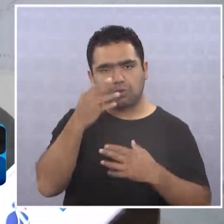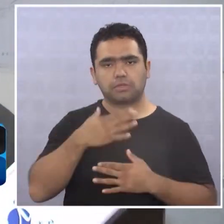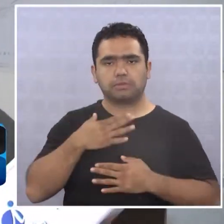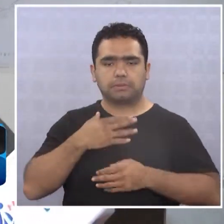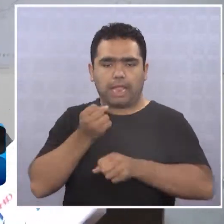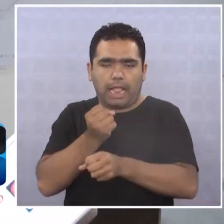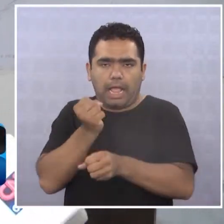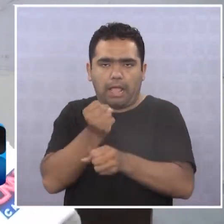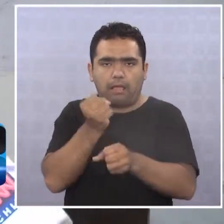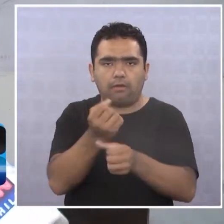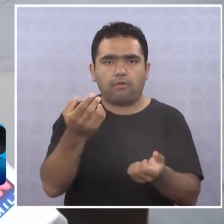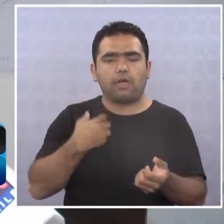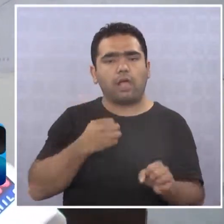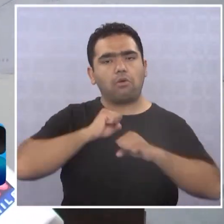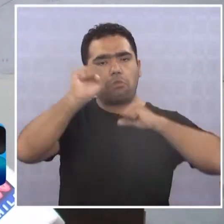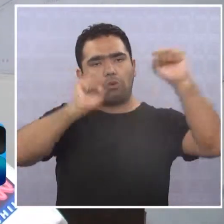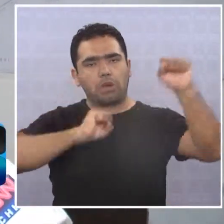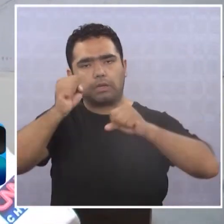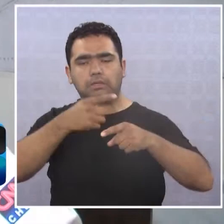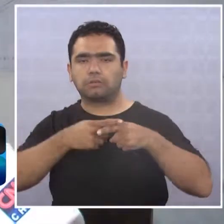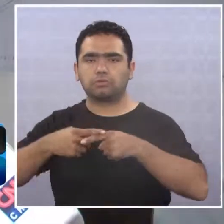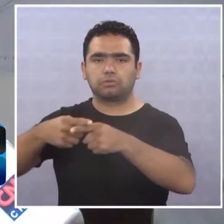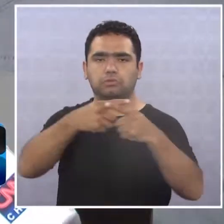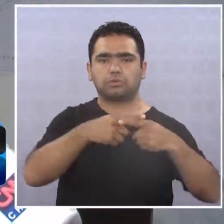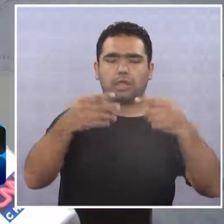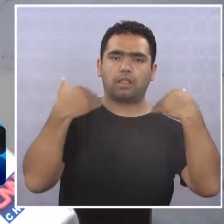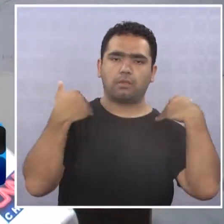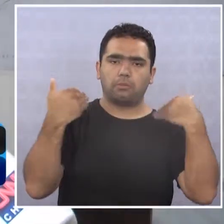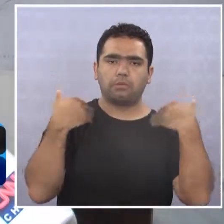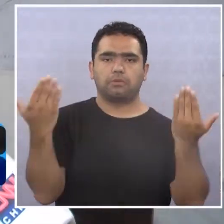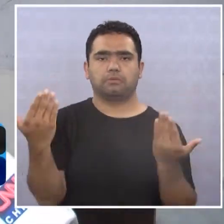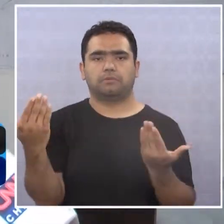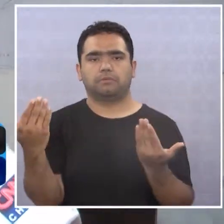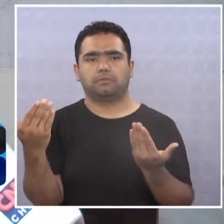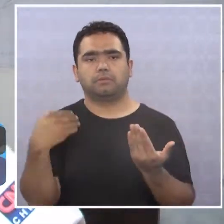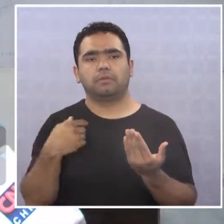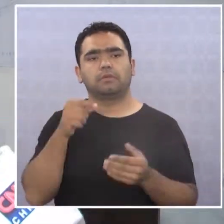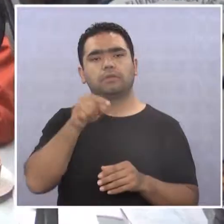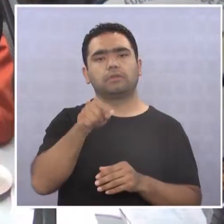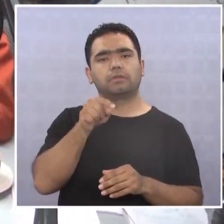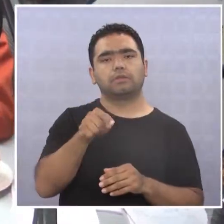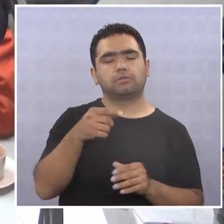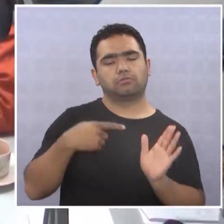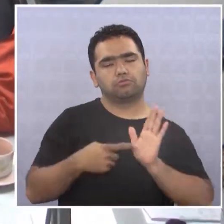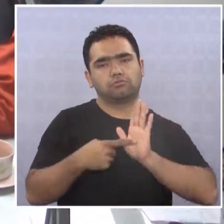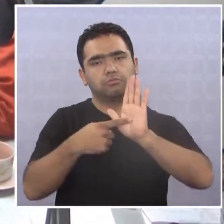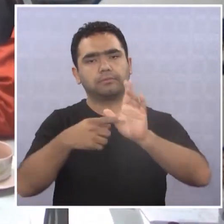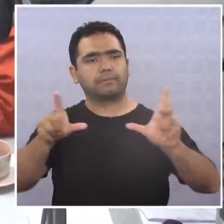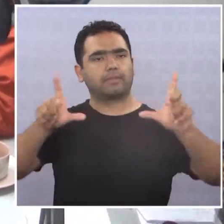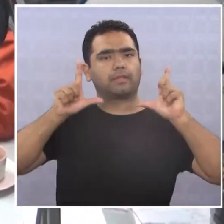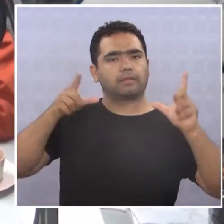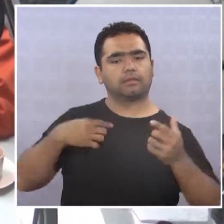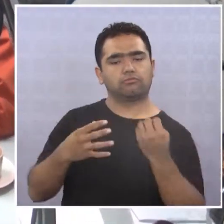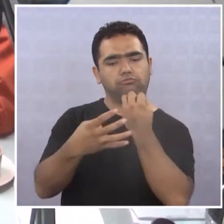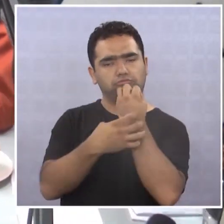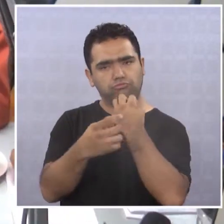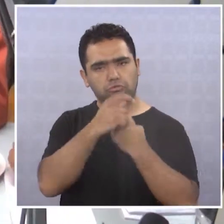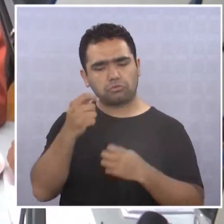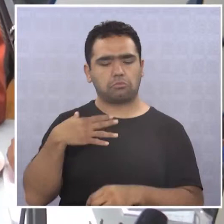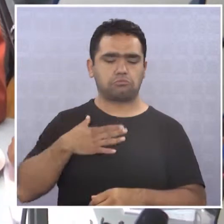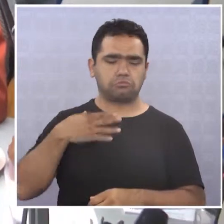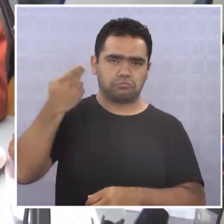un par de años, tanto en lo social, en lo político, en lo deportivo, y creo que marcó mucho el hecho que sea yo de la zona,